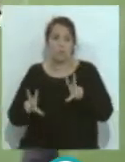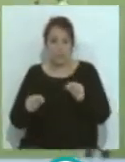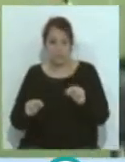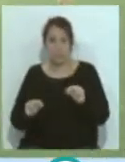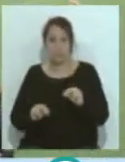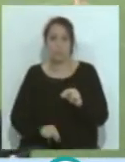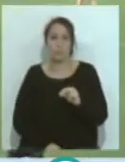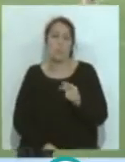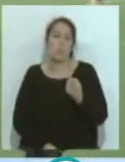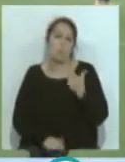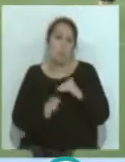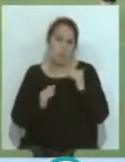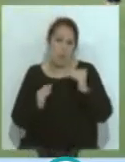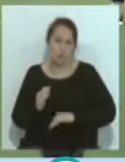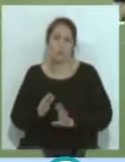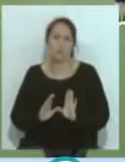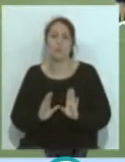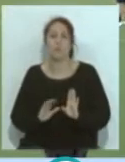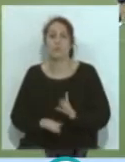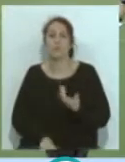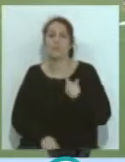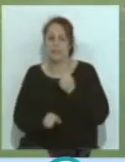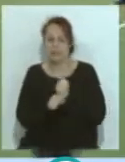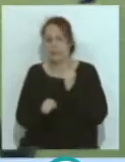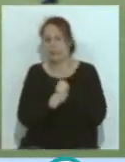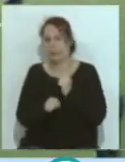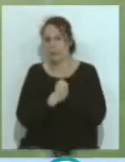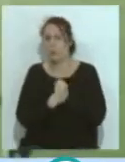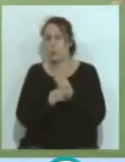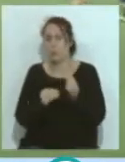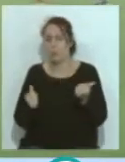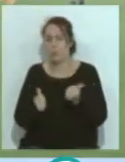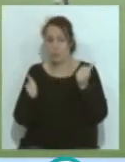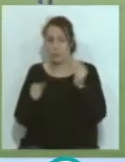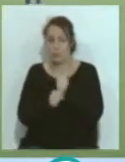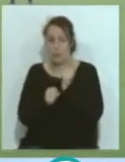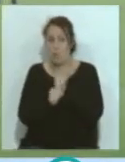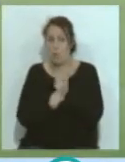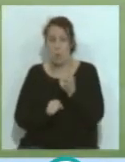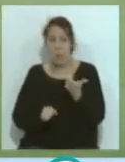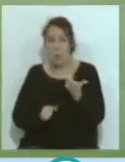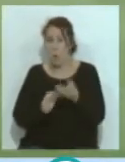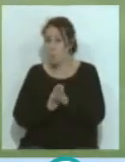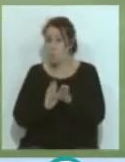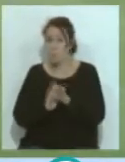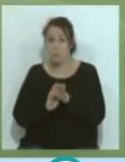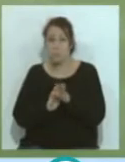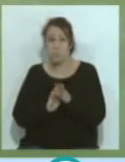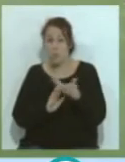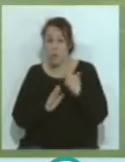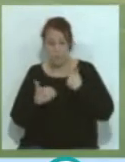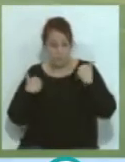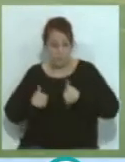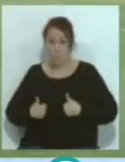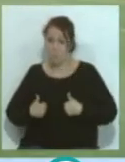o un poquito menos, se hacen ya trabajos que sean más suaves, trabajo un poco de mantener el estado o la condición